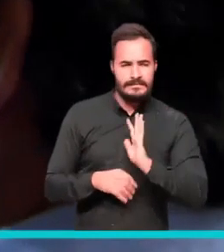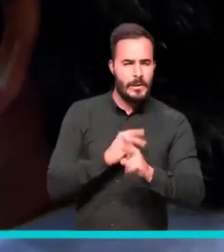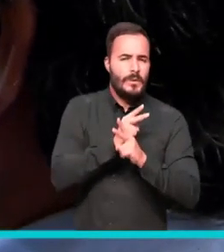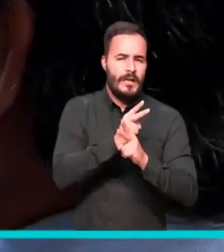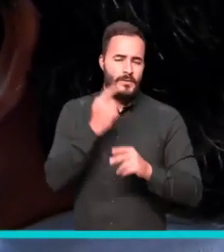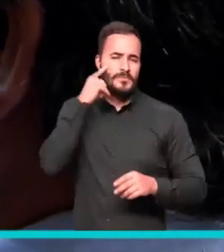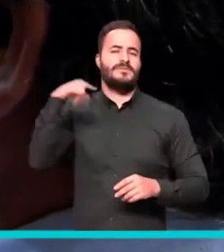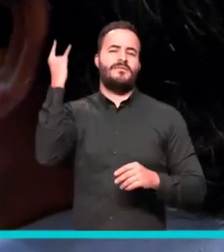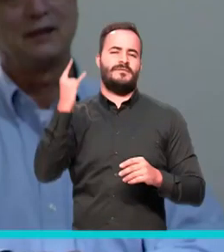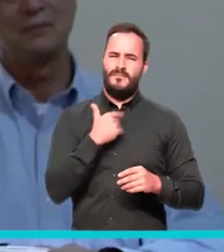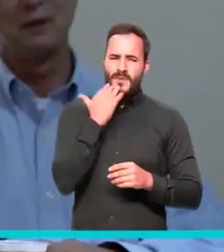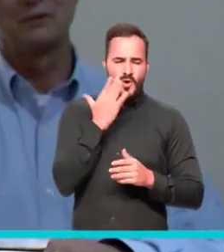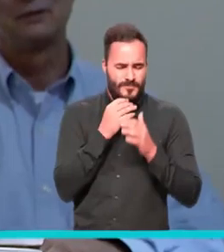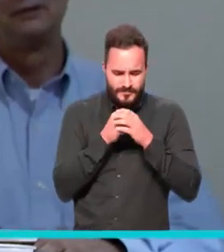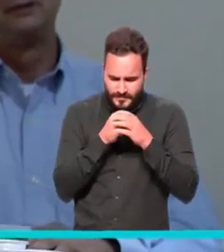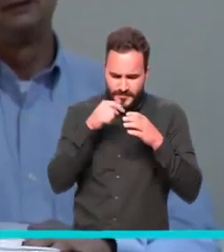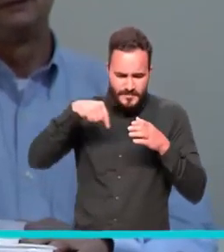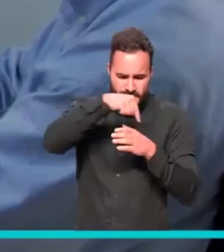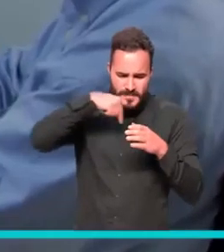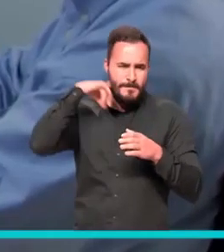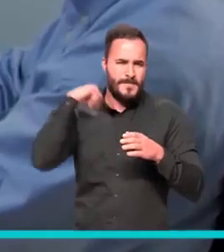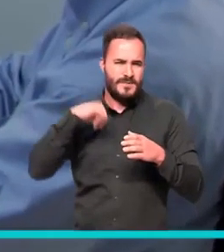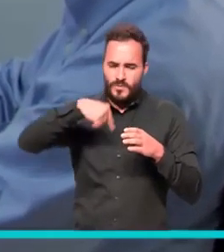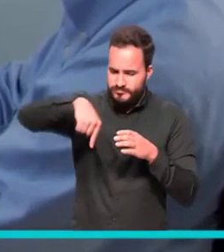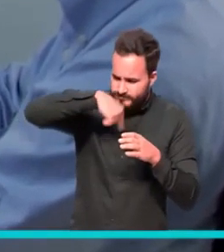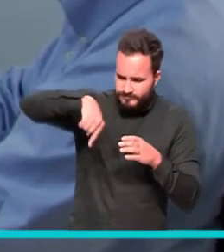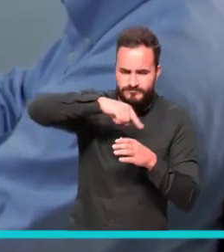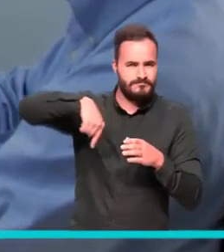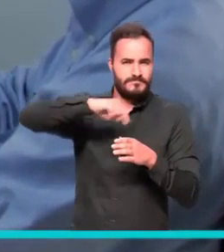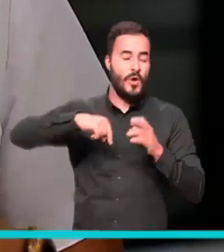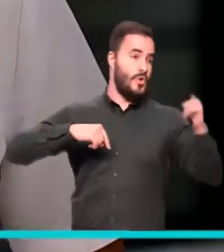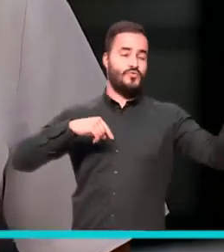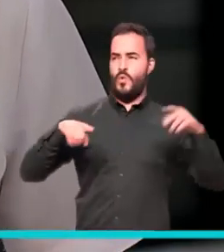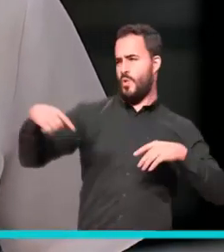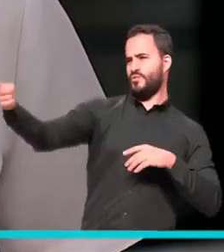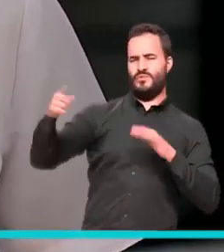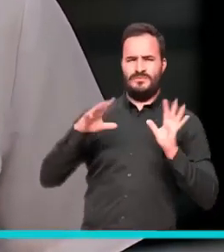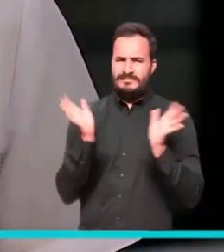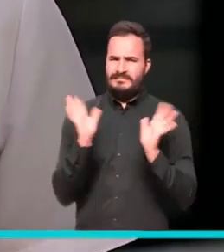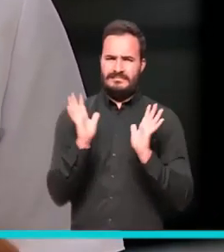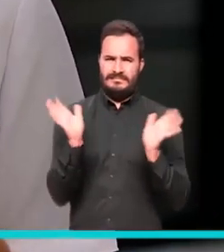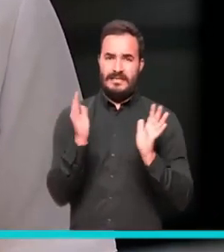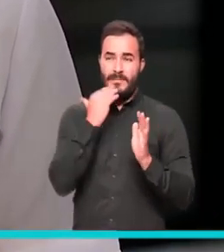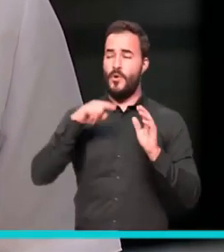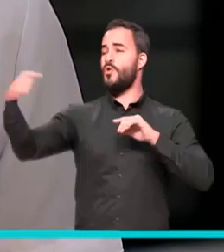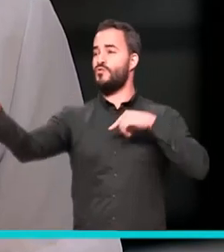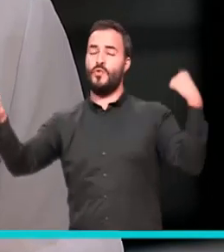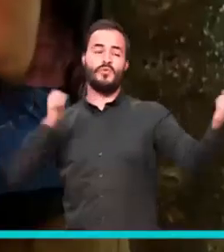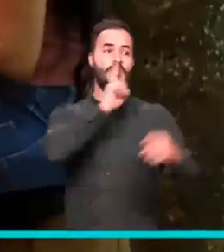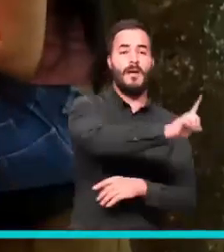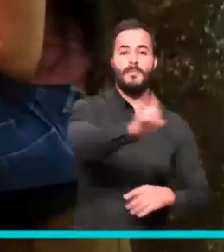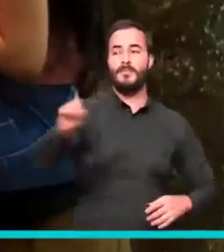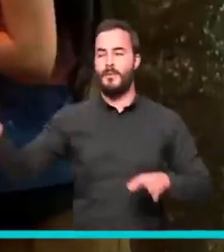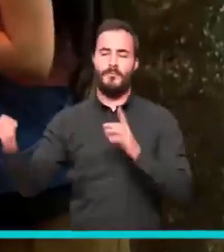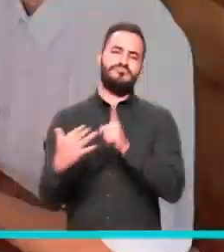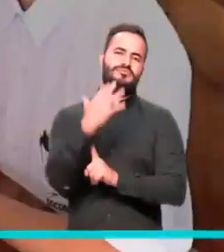La recomendación es siempre estar con su círculo, no salirnos de nuestro círculo con las personas que convivimos en casa para disminuir esos